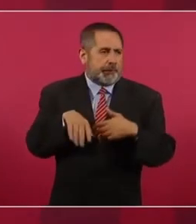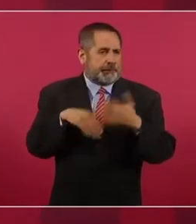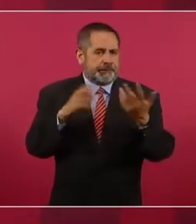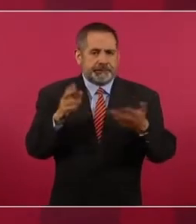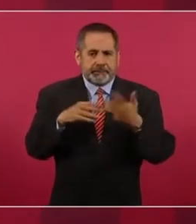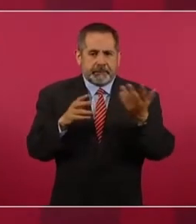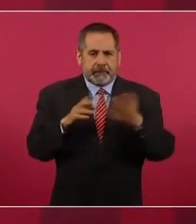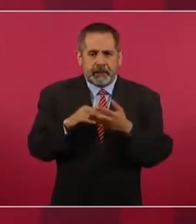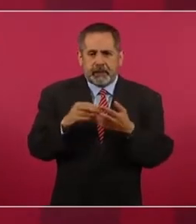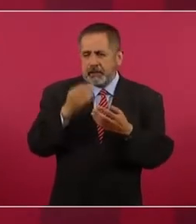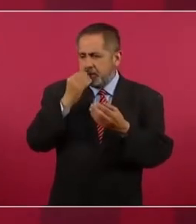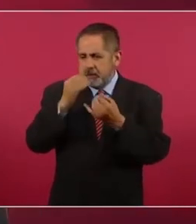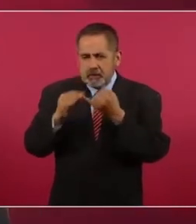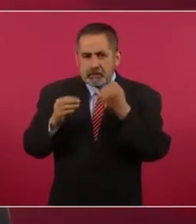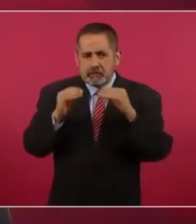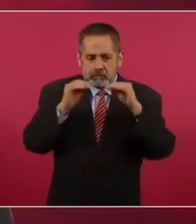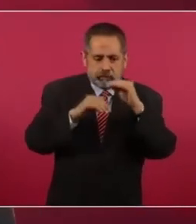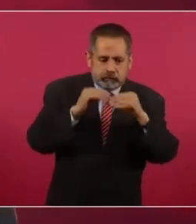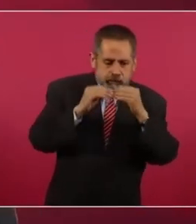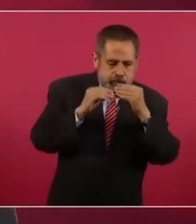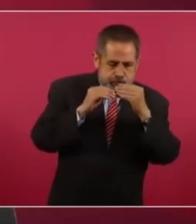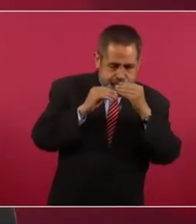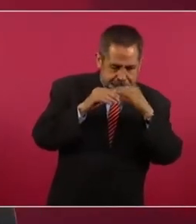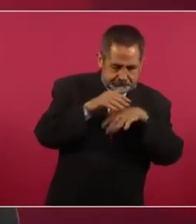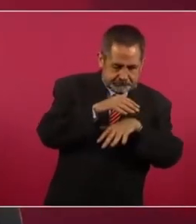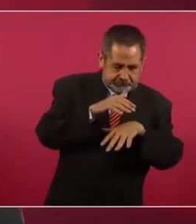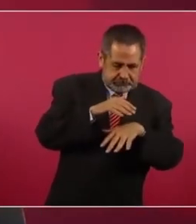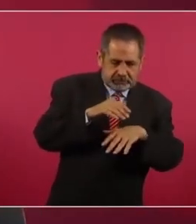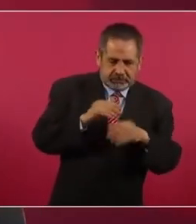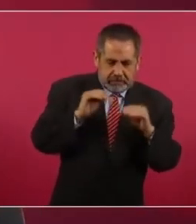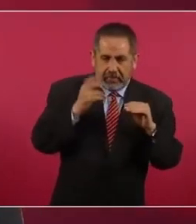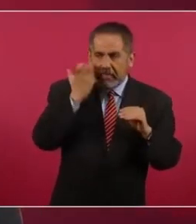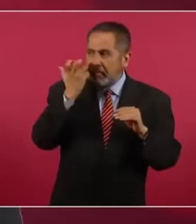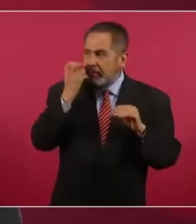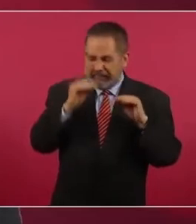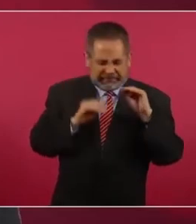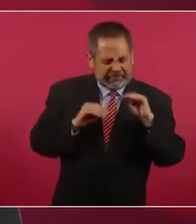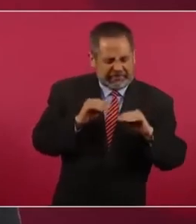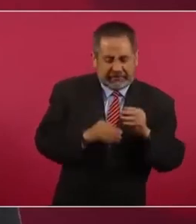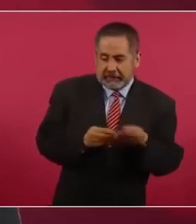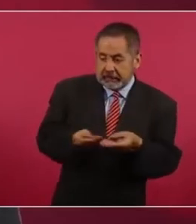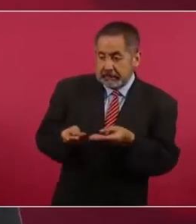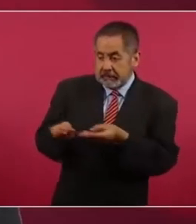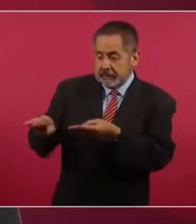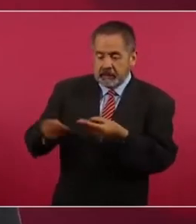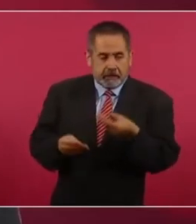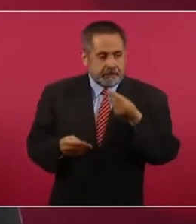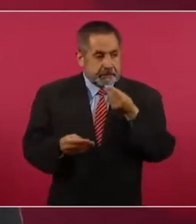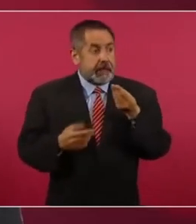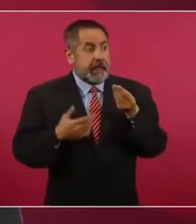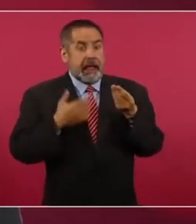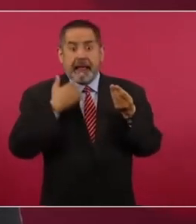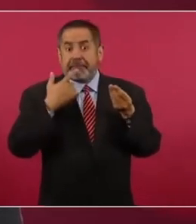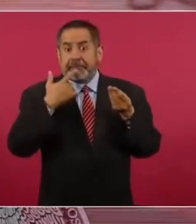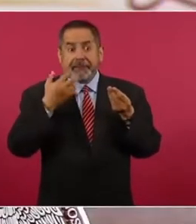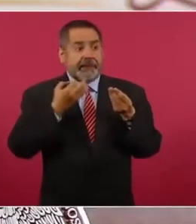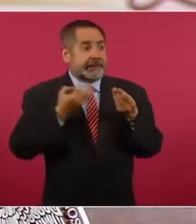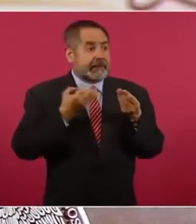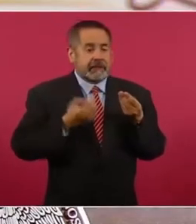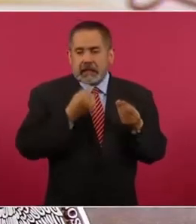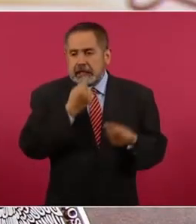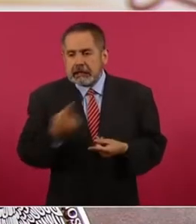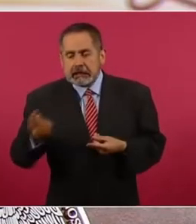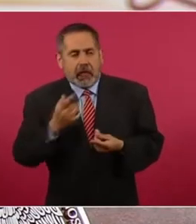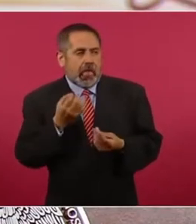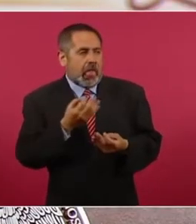de postres, que de por sí son comida chatarra, y eso hace apetecible para la niñez el consumo de